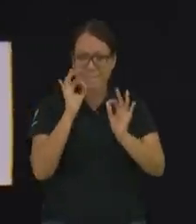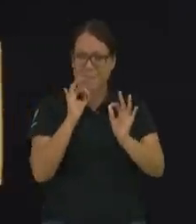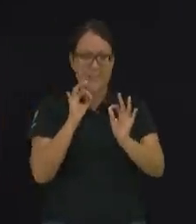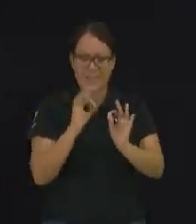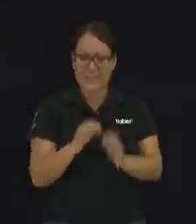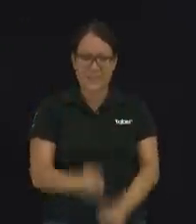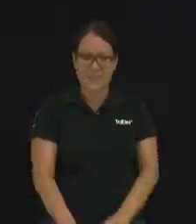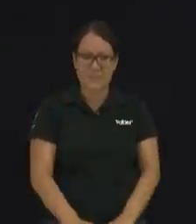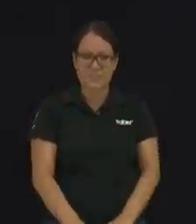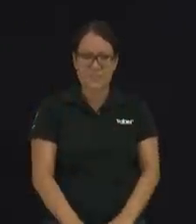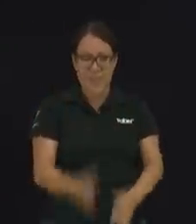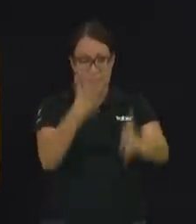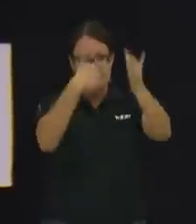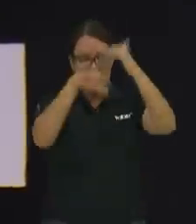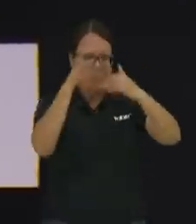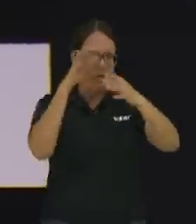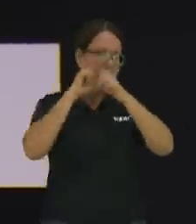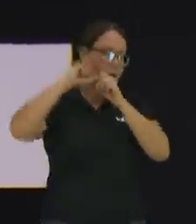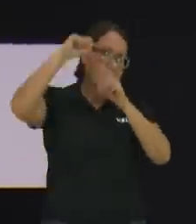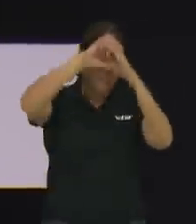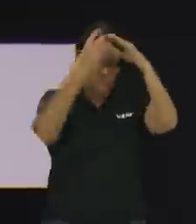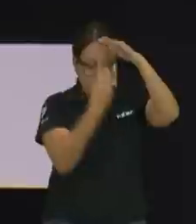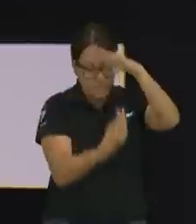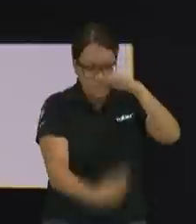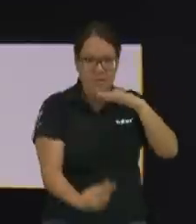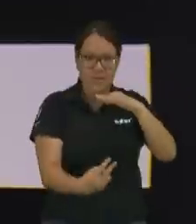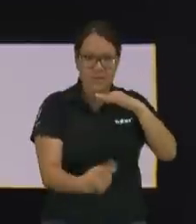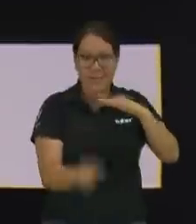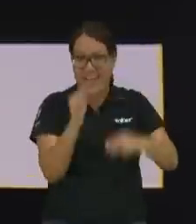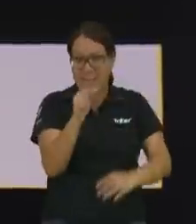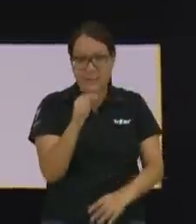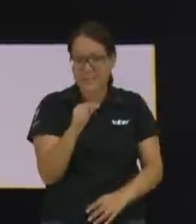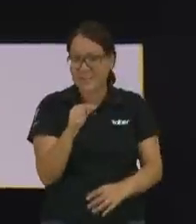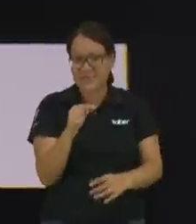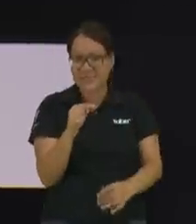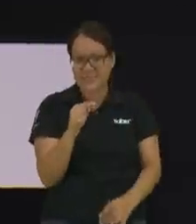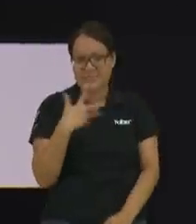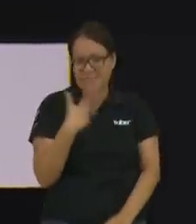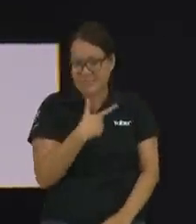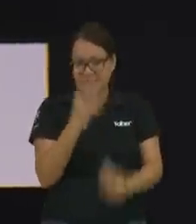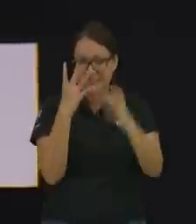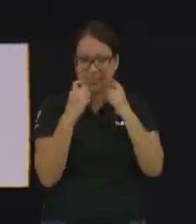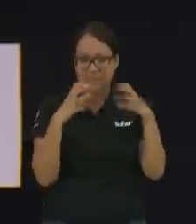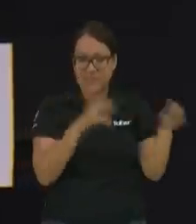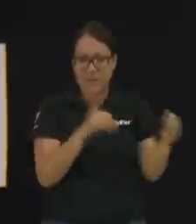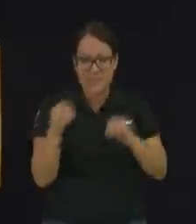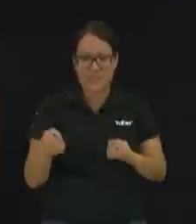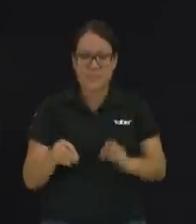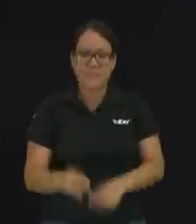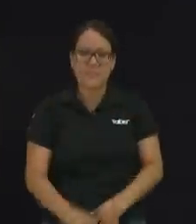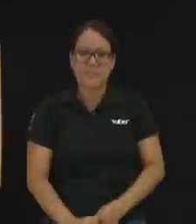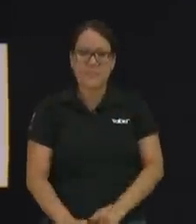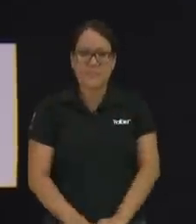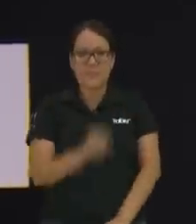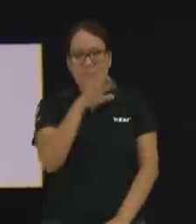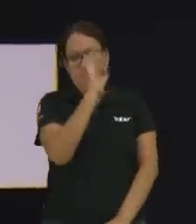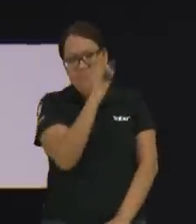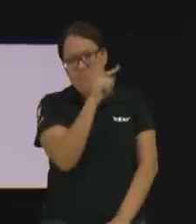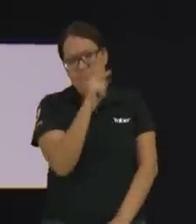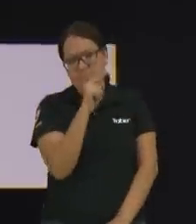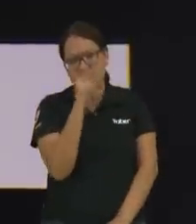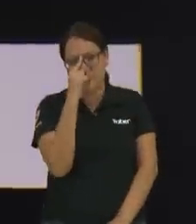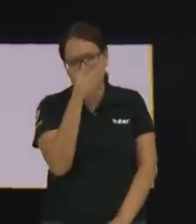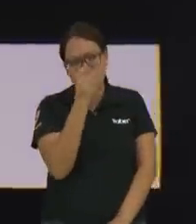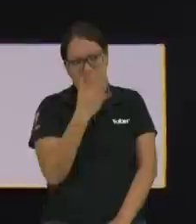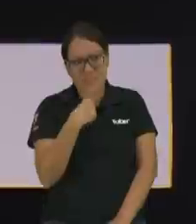y tirarse al fondo del mar. El problema es que esos versículos no los queremos pegar. Queremos separar la Biblia. Ah, pastor, estoy diciendo que tengo que